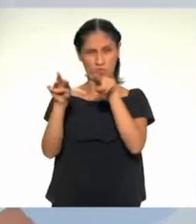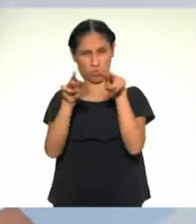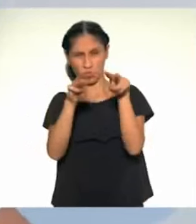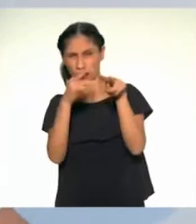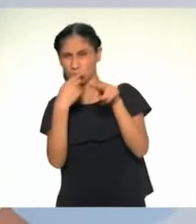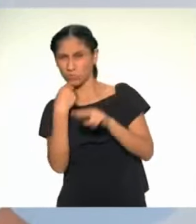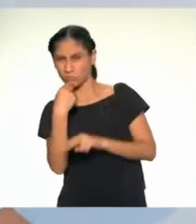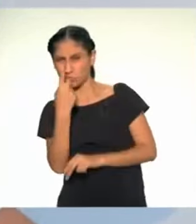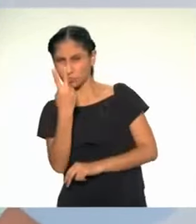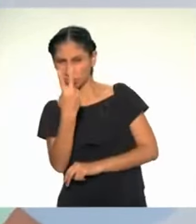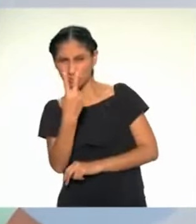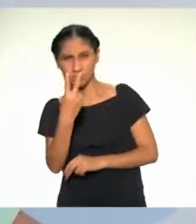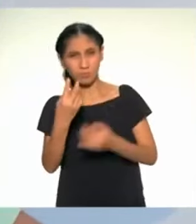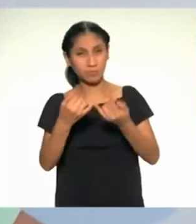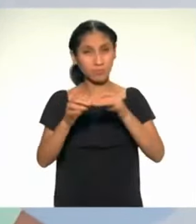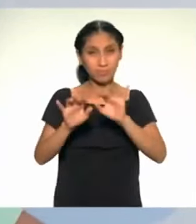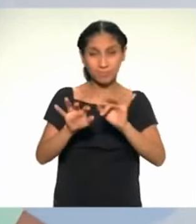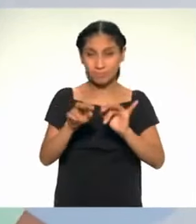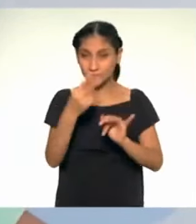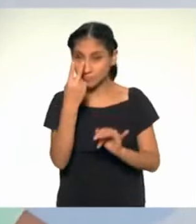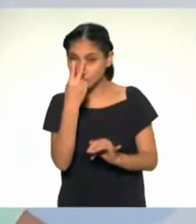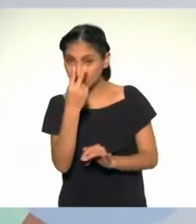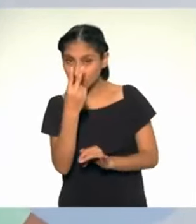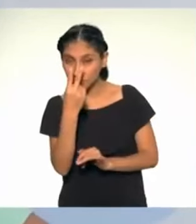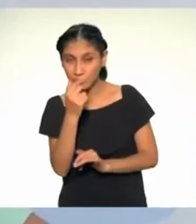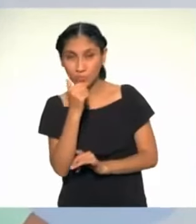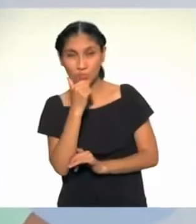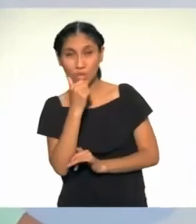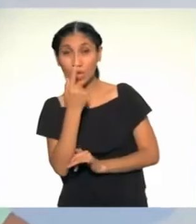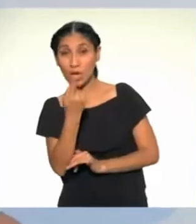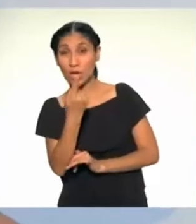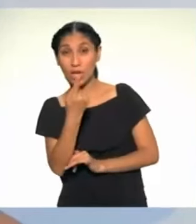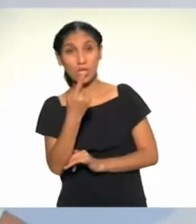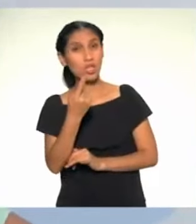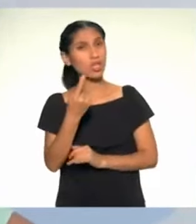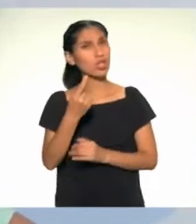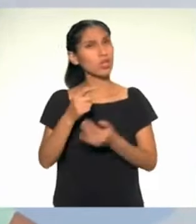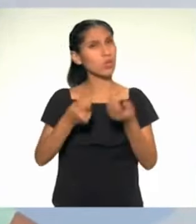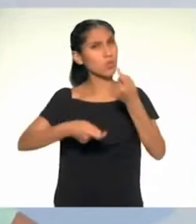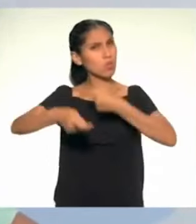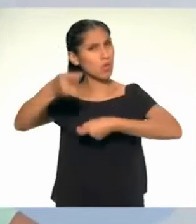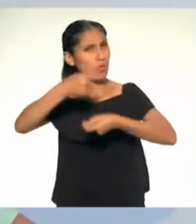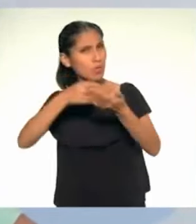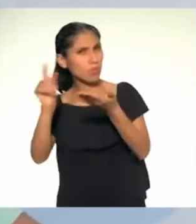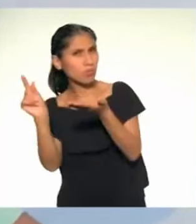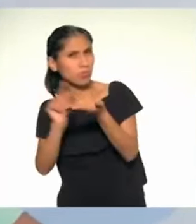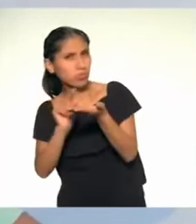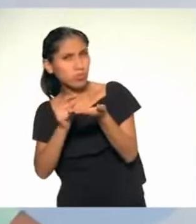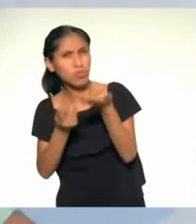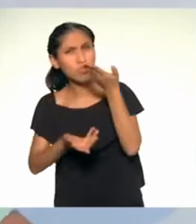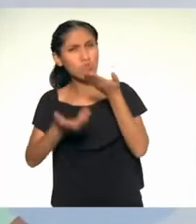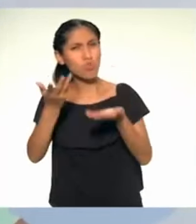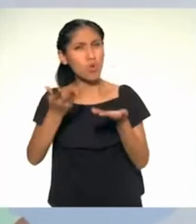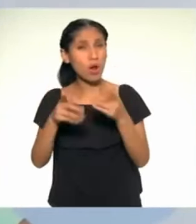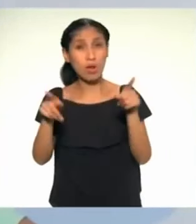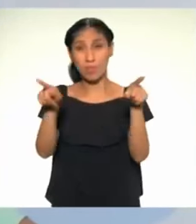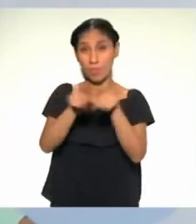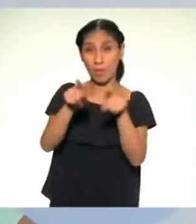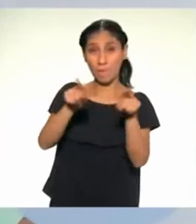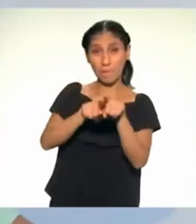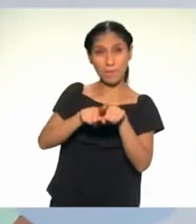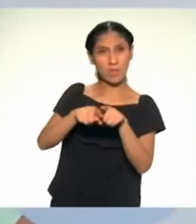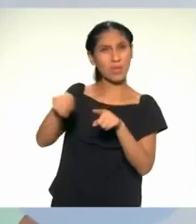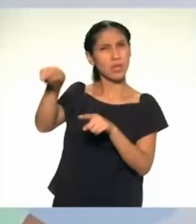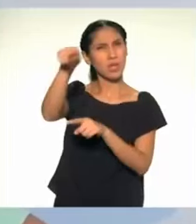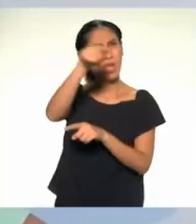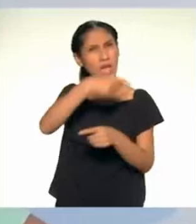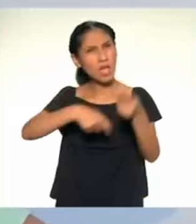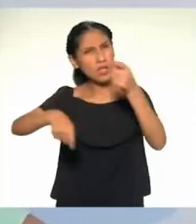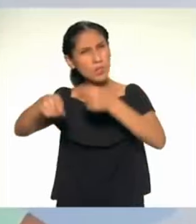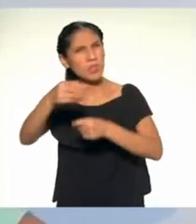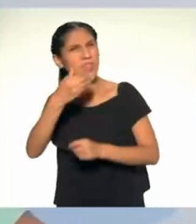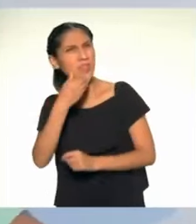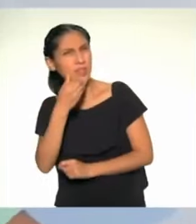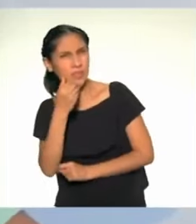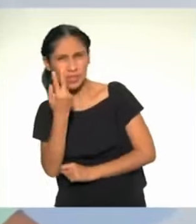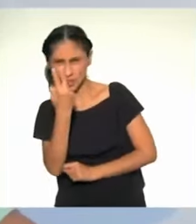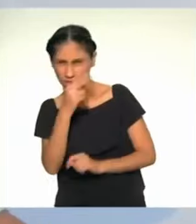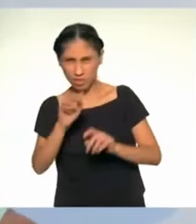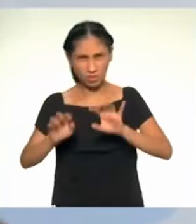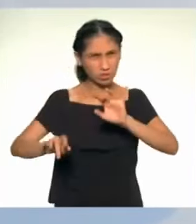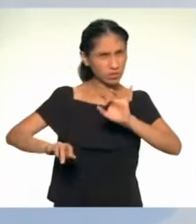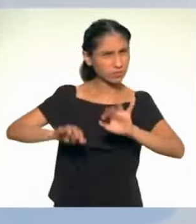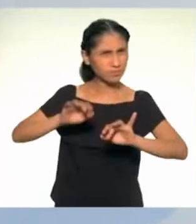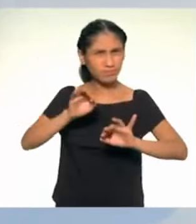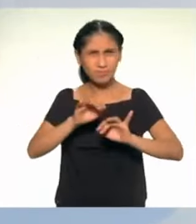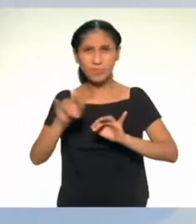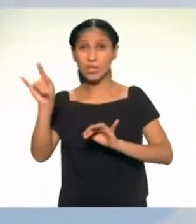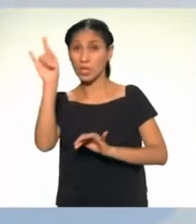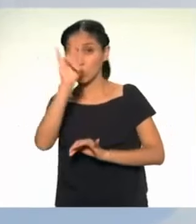plataforma permite la articulación de la oferta de bienes y servicios de emprendedores sostenibles que ponen en valor la biodiversidad y hacen